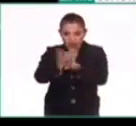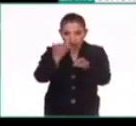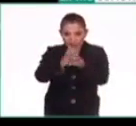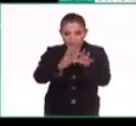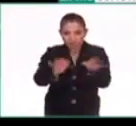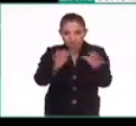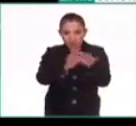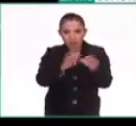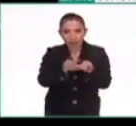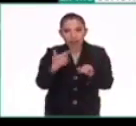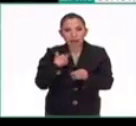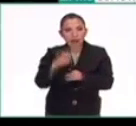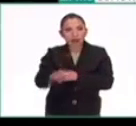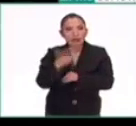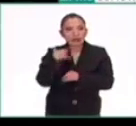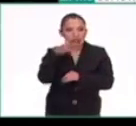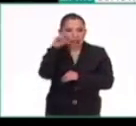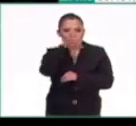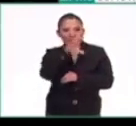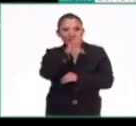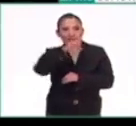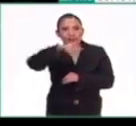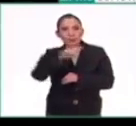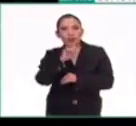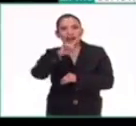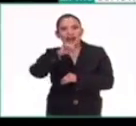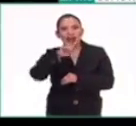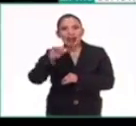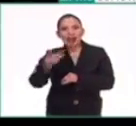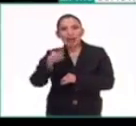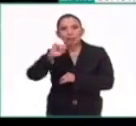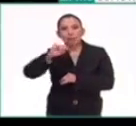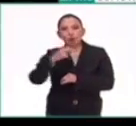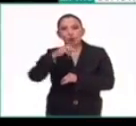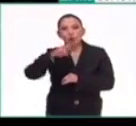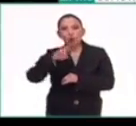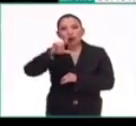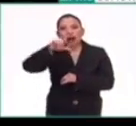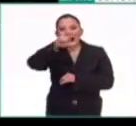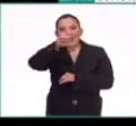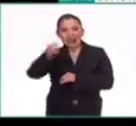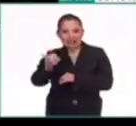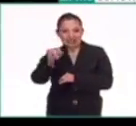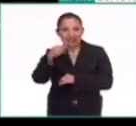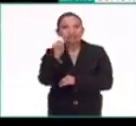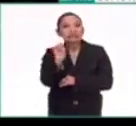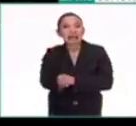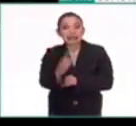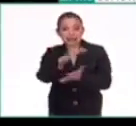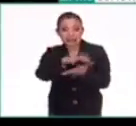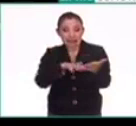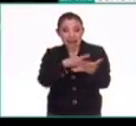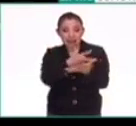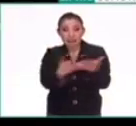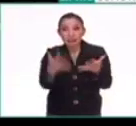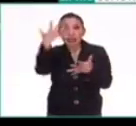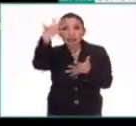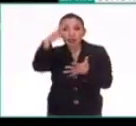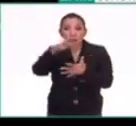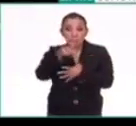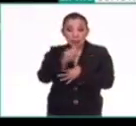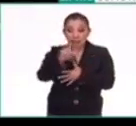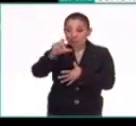comentar hoy, una pronunciación un poco difícil, Sempoa, ya Pohuali, que es el calendario solar en